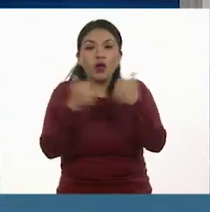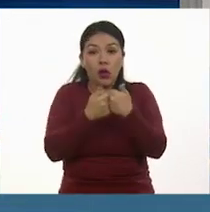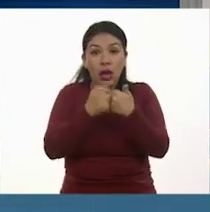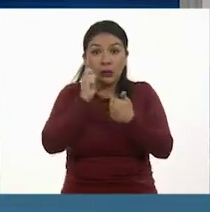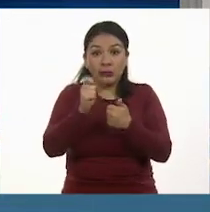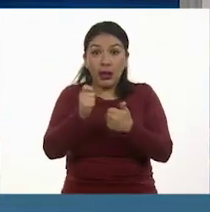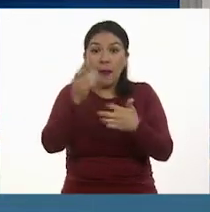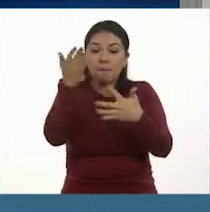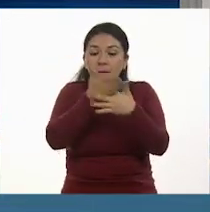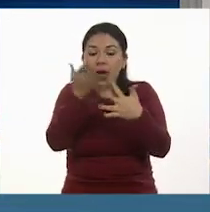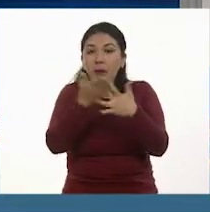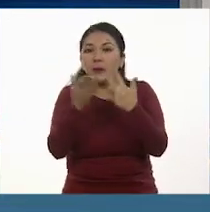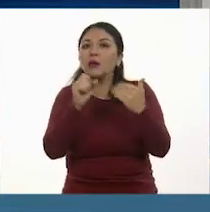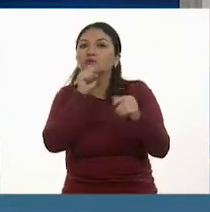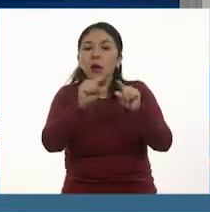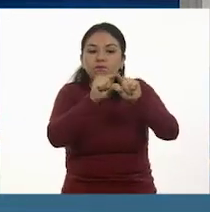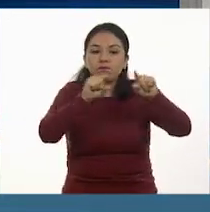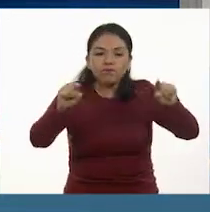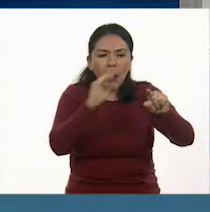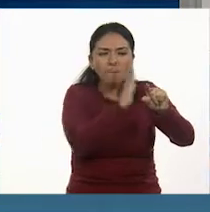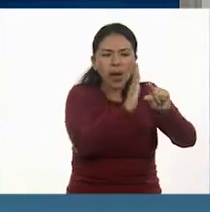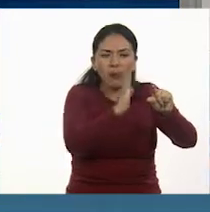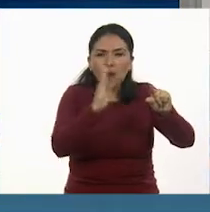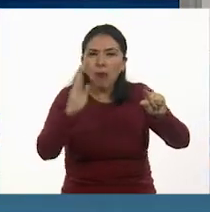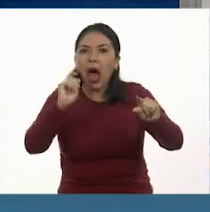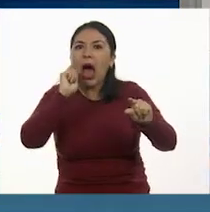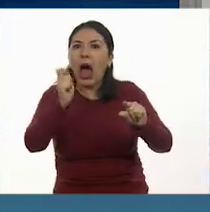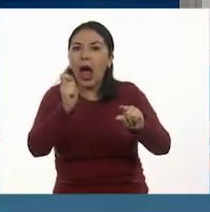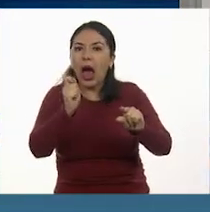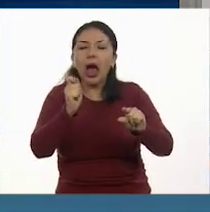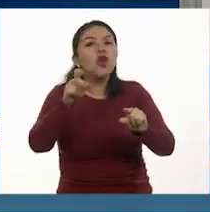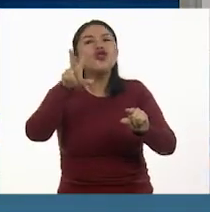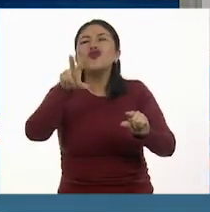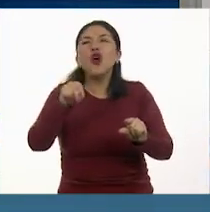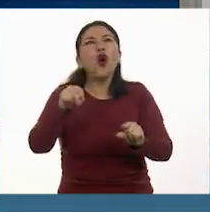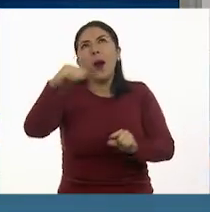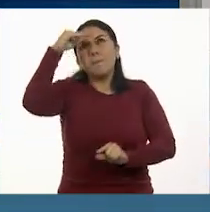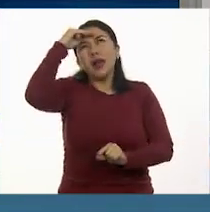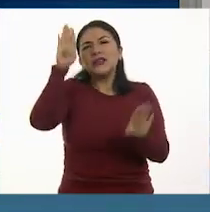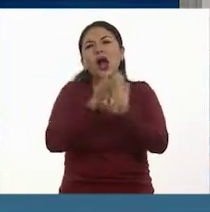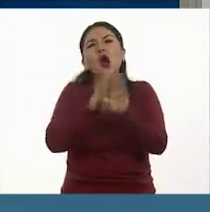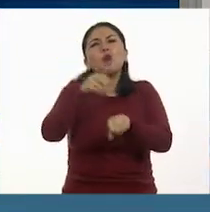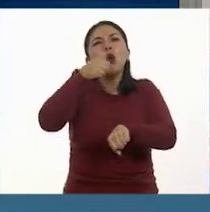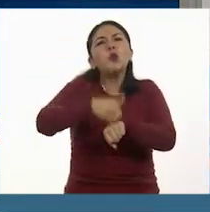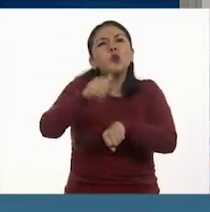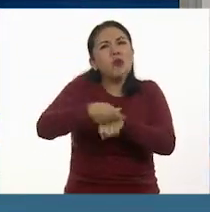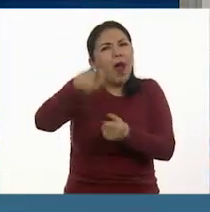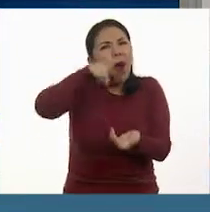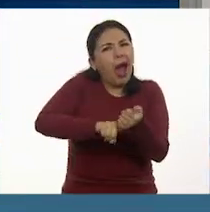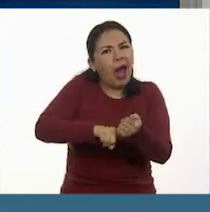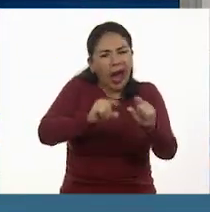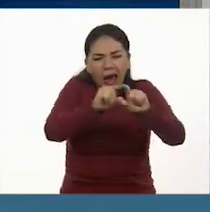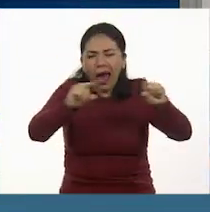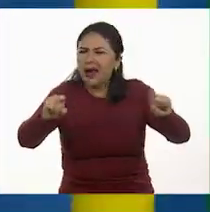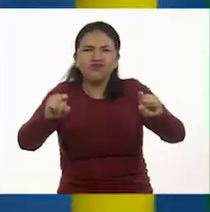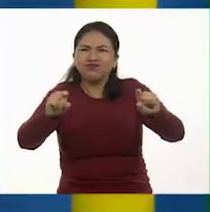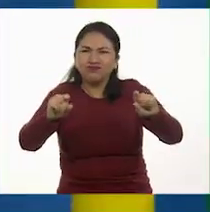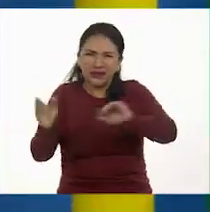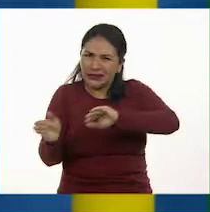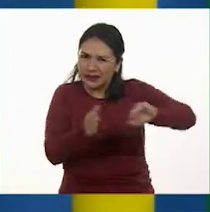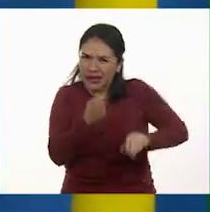segmento de línea recta que tenemos frente a nosotros y no a partir de los números que están marcados en la recta.